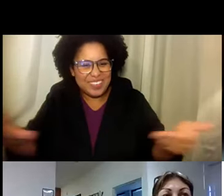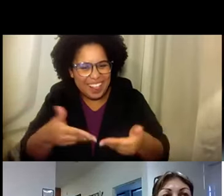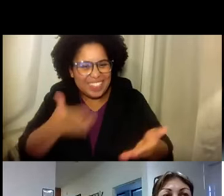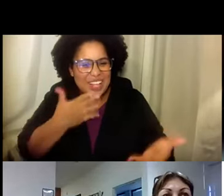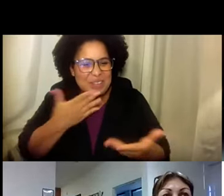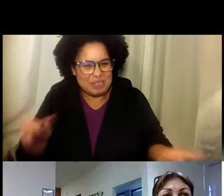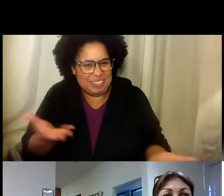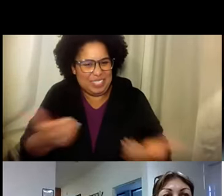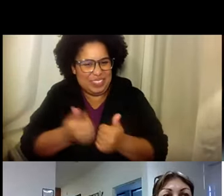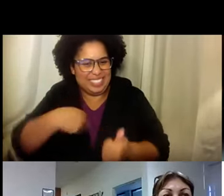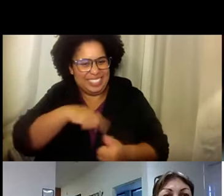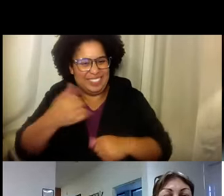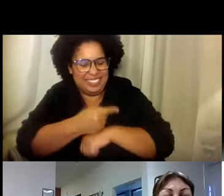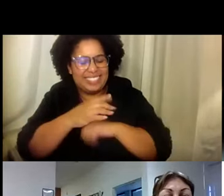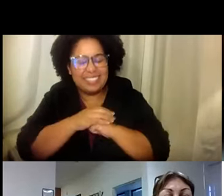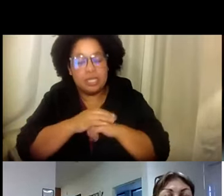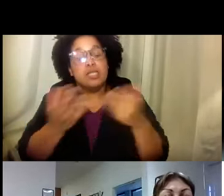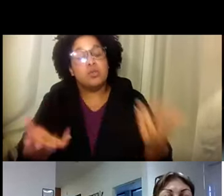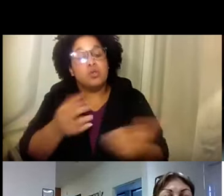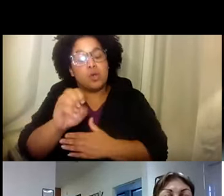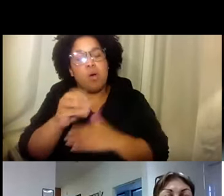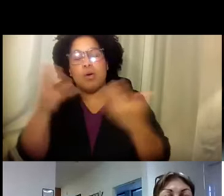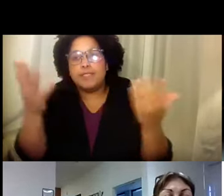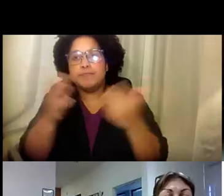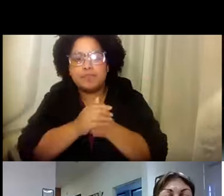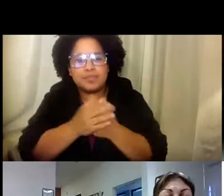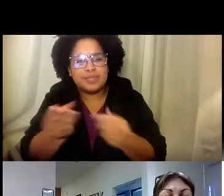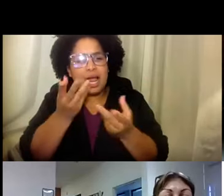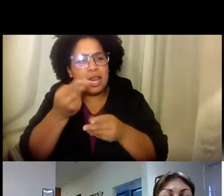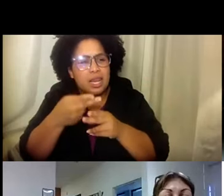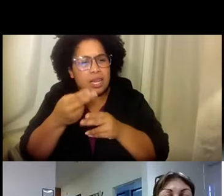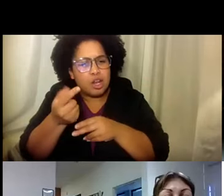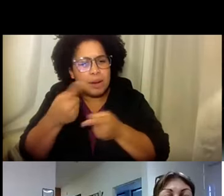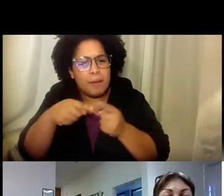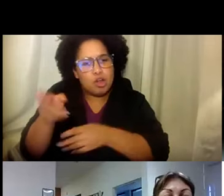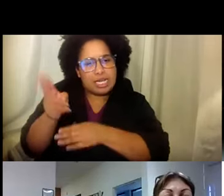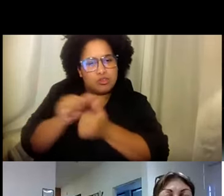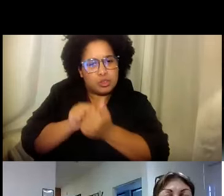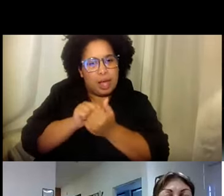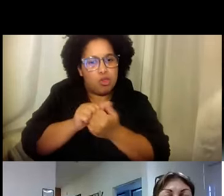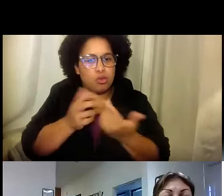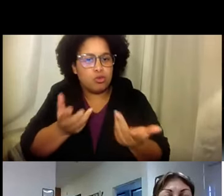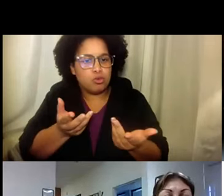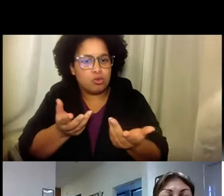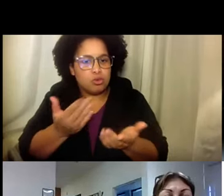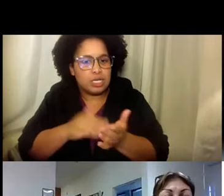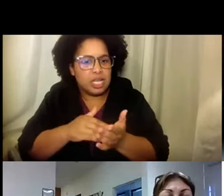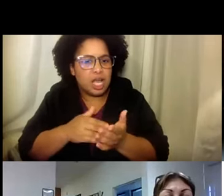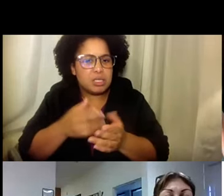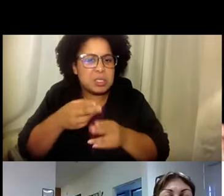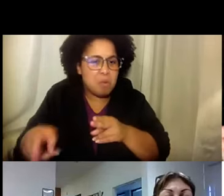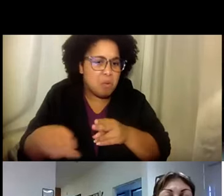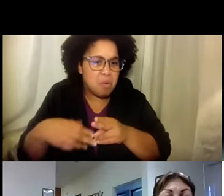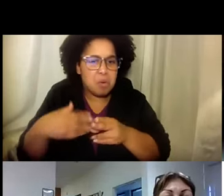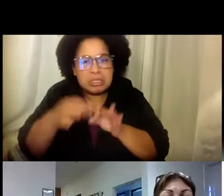Esteban y Shauna, hola, bienvenidos, gracias por estar aquí. Y cuéntenos un poquito, por favor, de su historial juntos. Y de